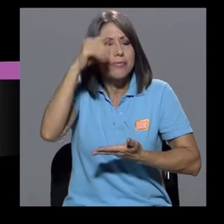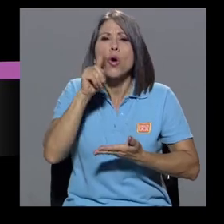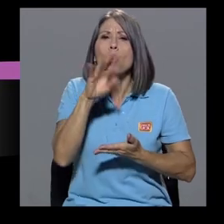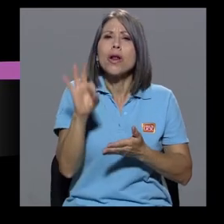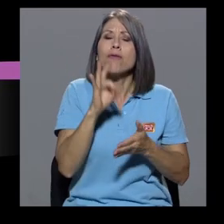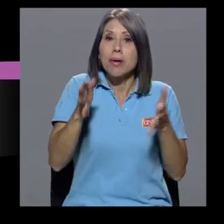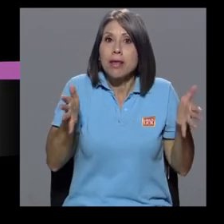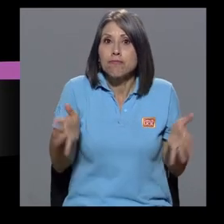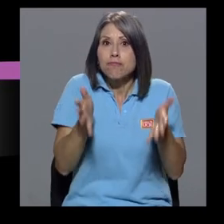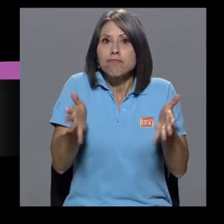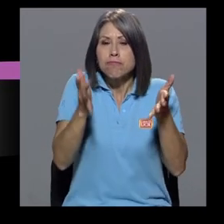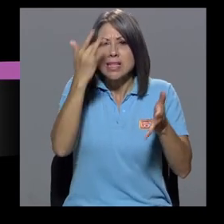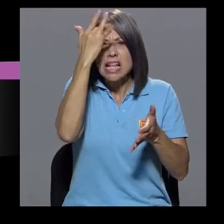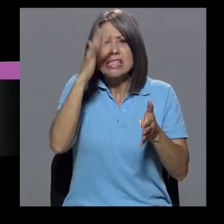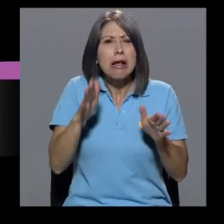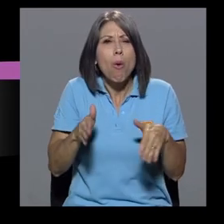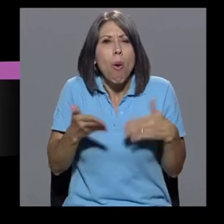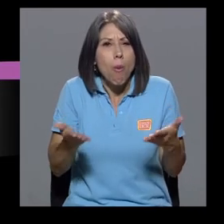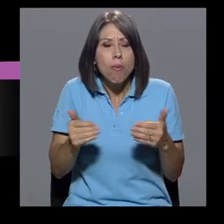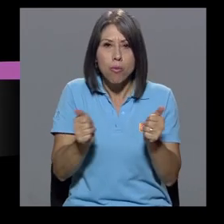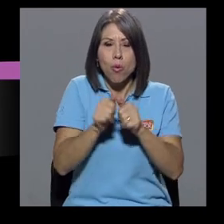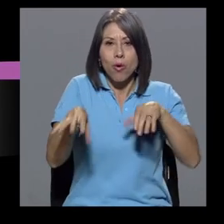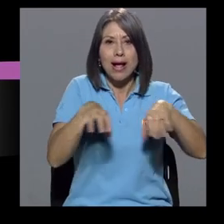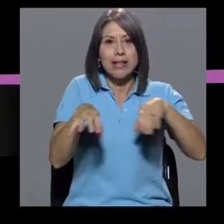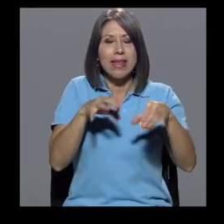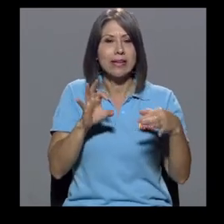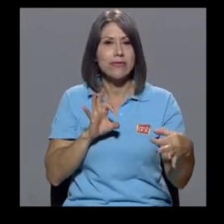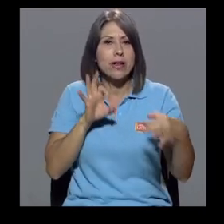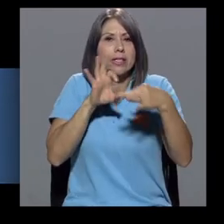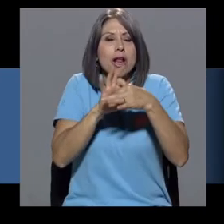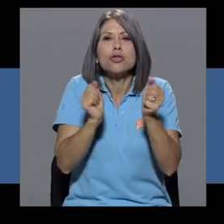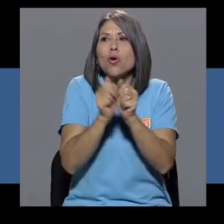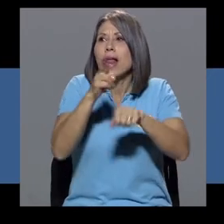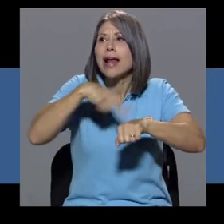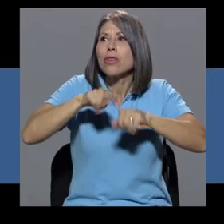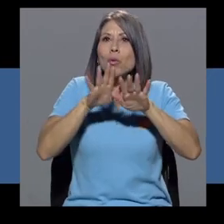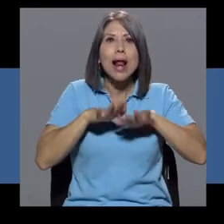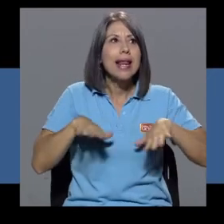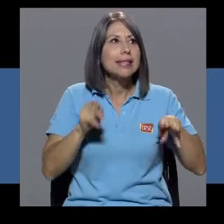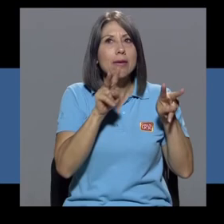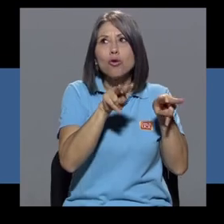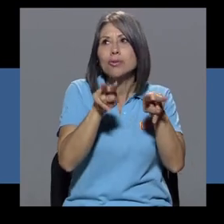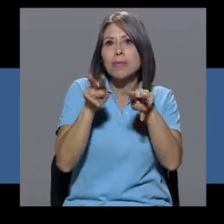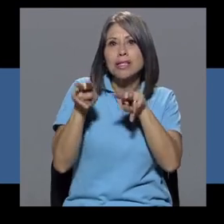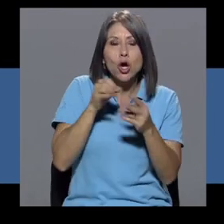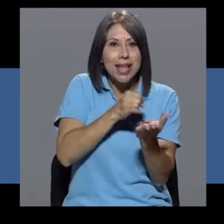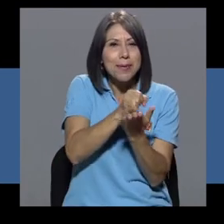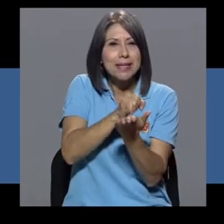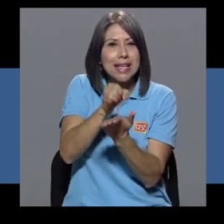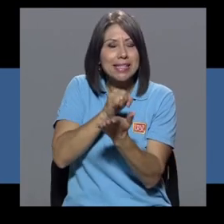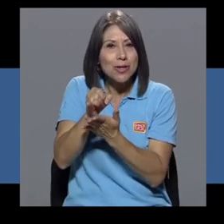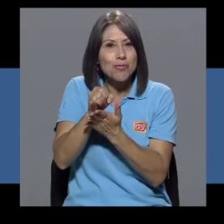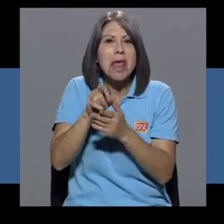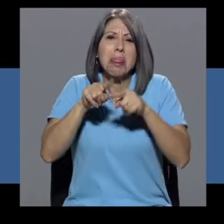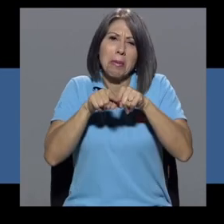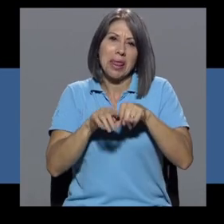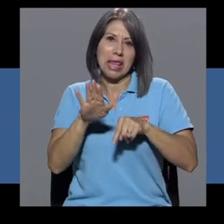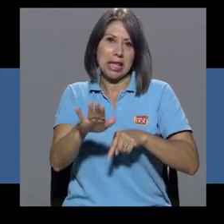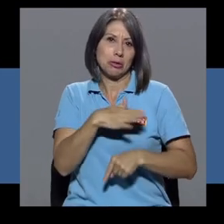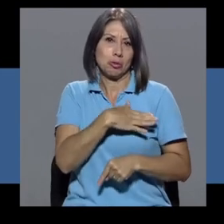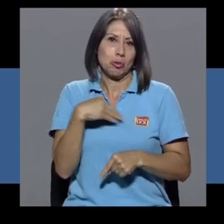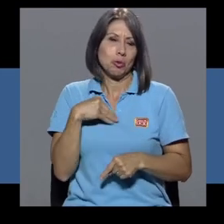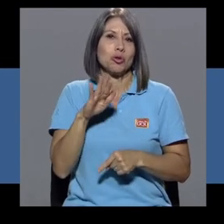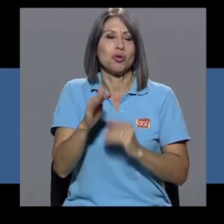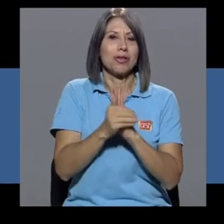estimular la inteligencia es a través de actividades relacionadas con la naturaleza, la observación y la investigación según sus gustos y